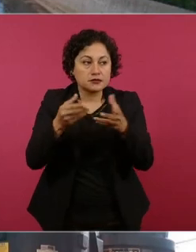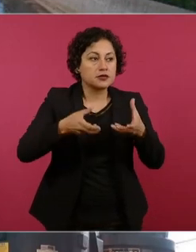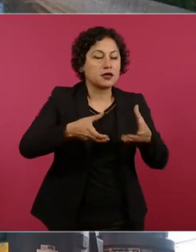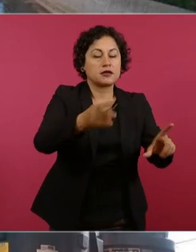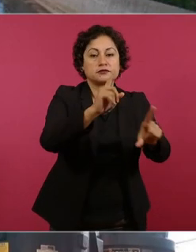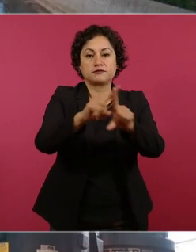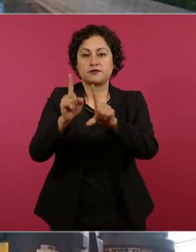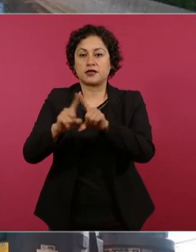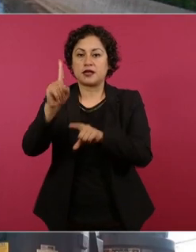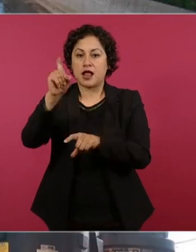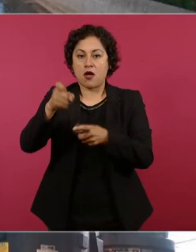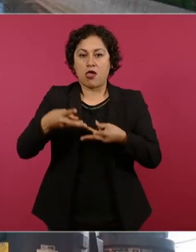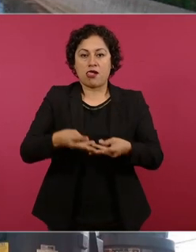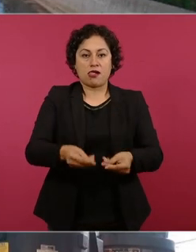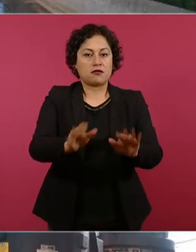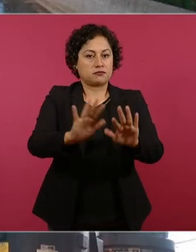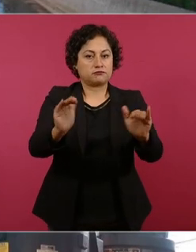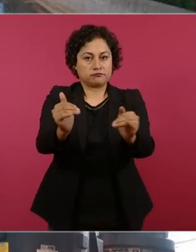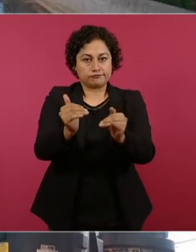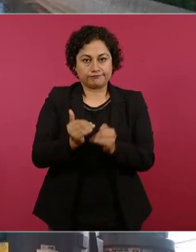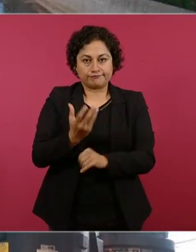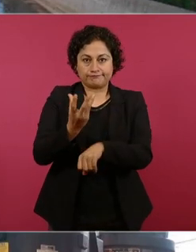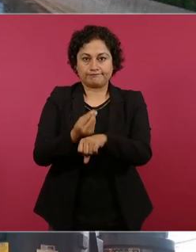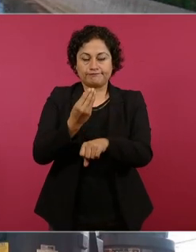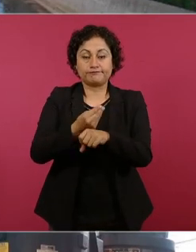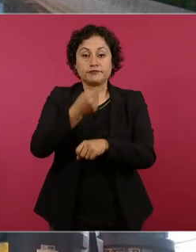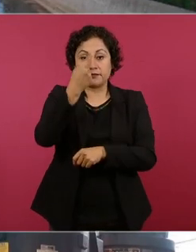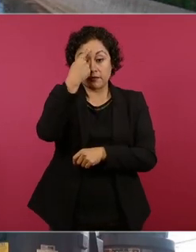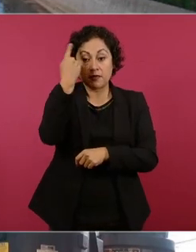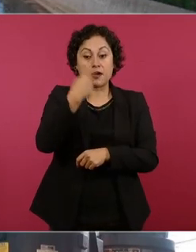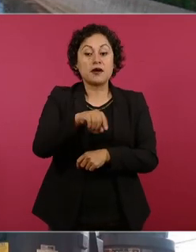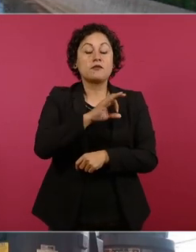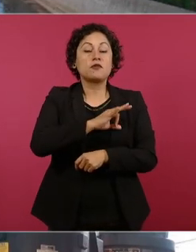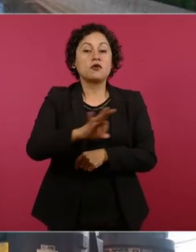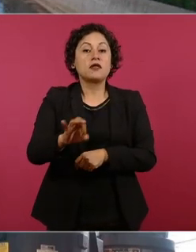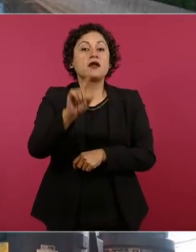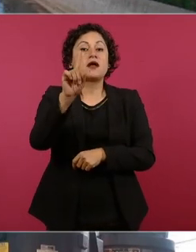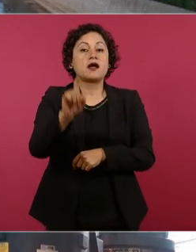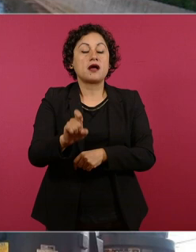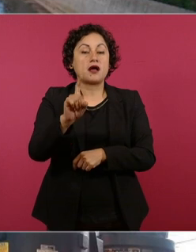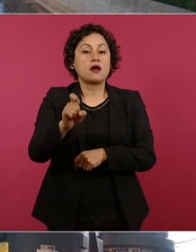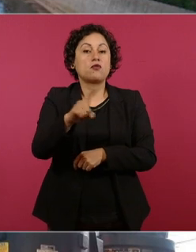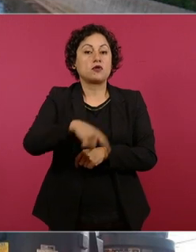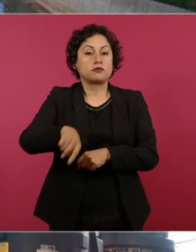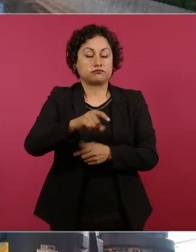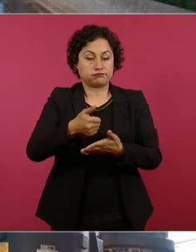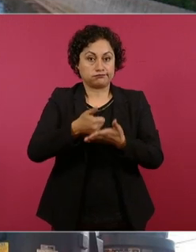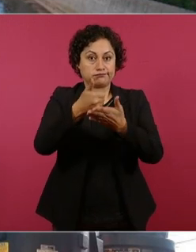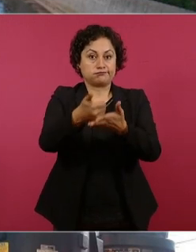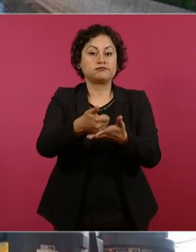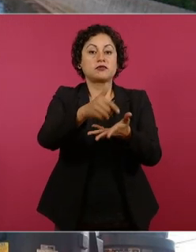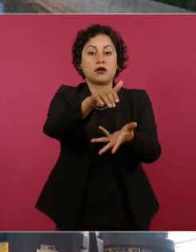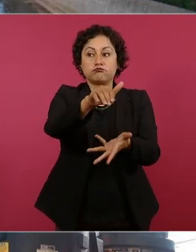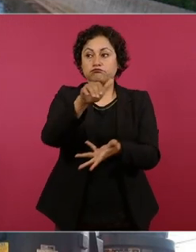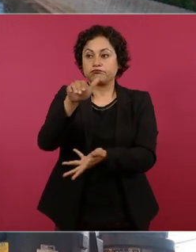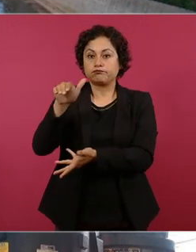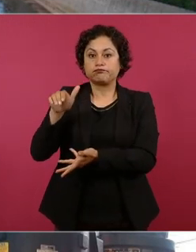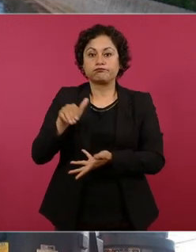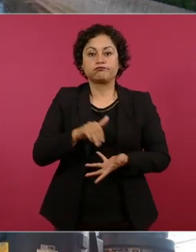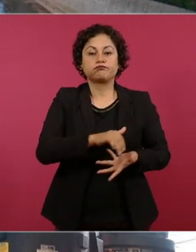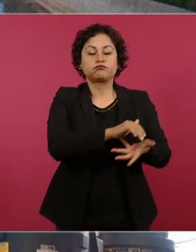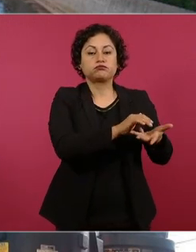rebombeo para generar la potabilización del agua. Se trabaja en colectores y en las plantas de